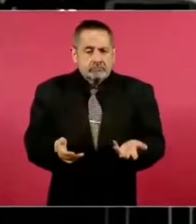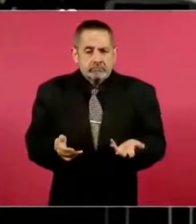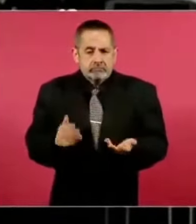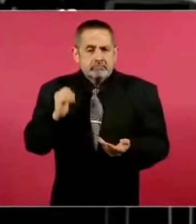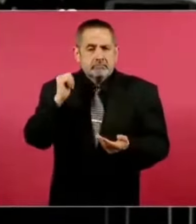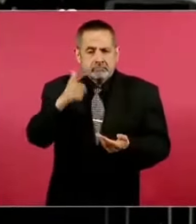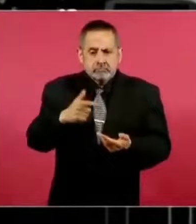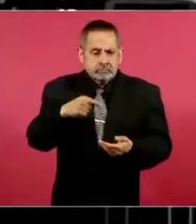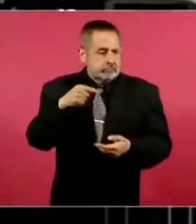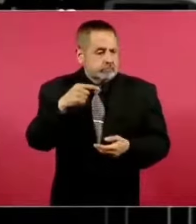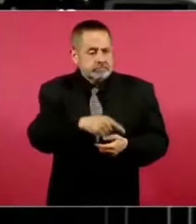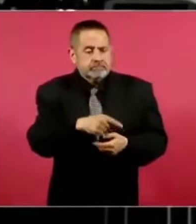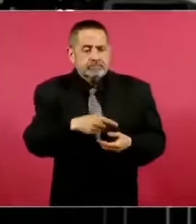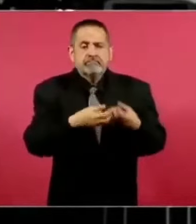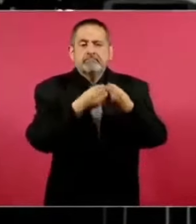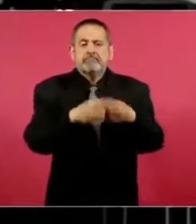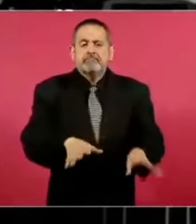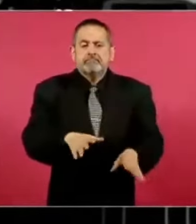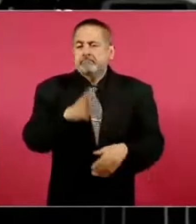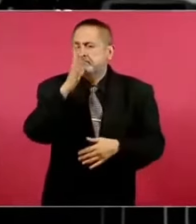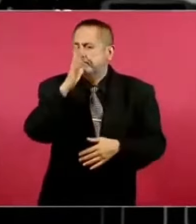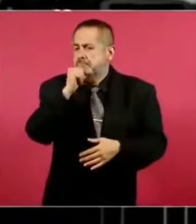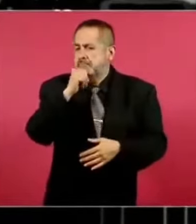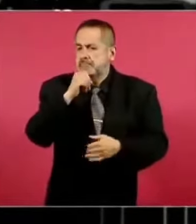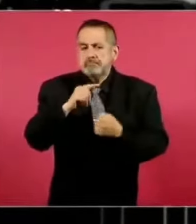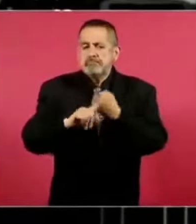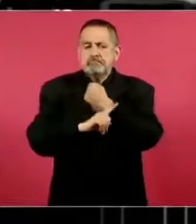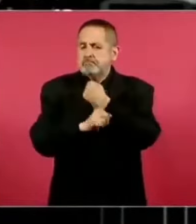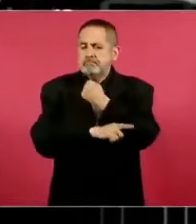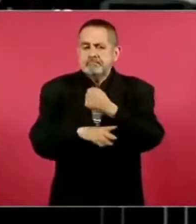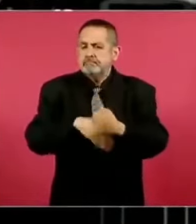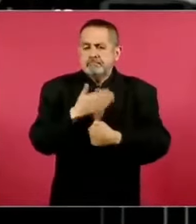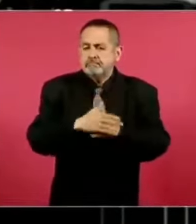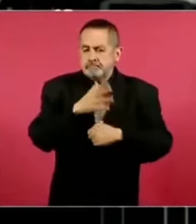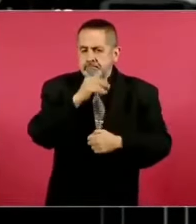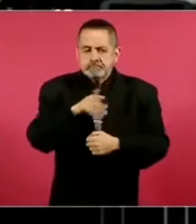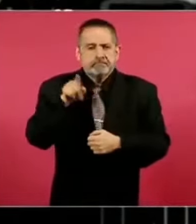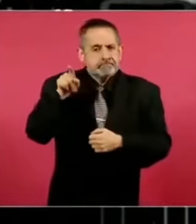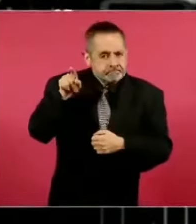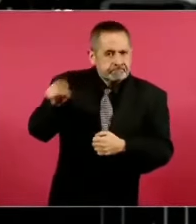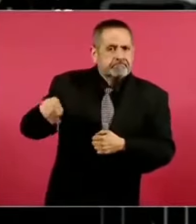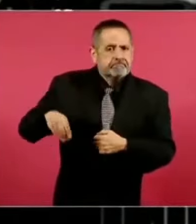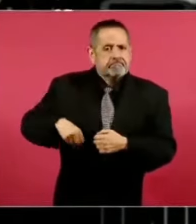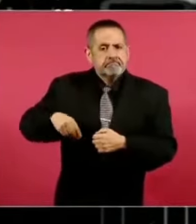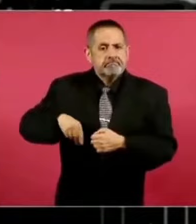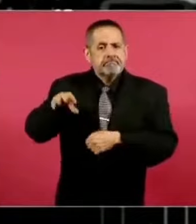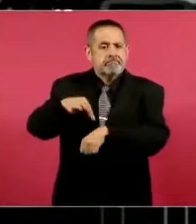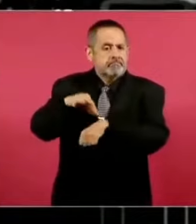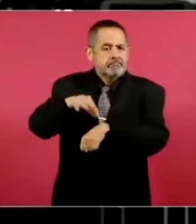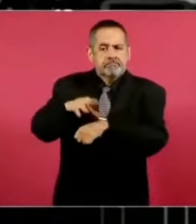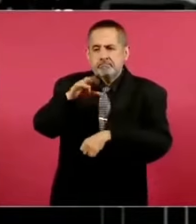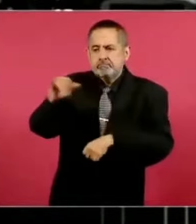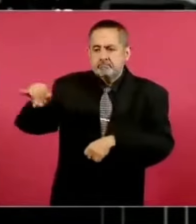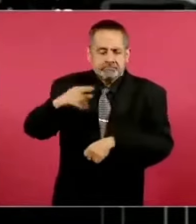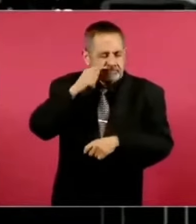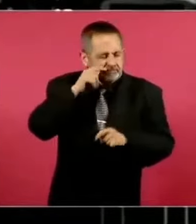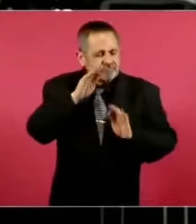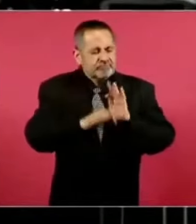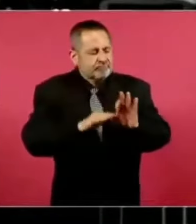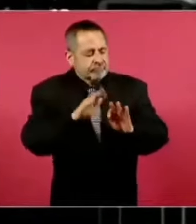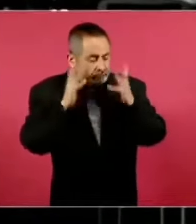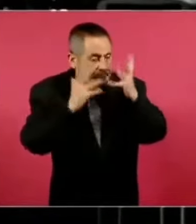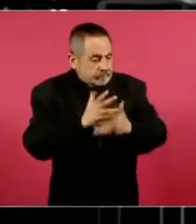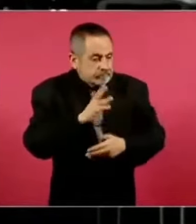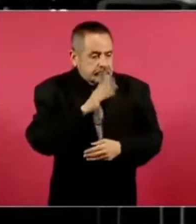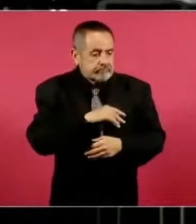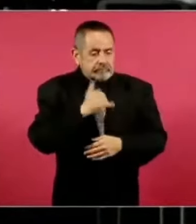un bebé, porque argumentan también hay una denuncia por culpa de médicos del IMSS hace más